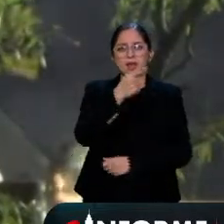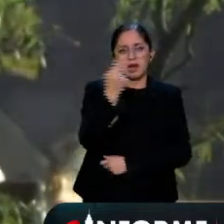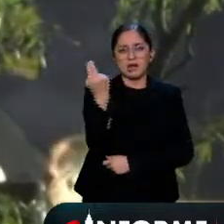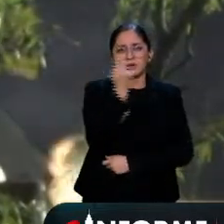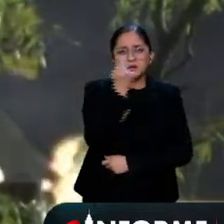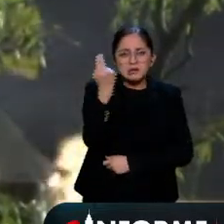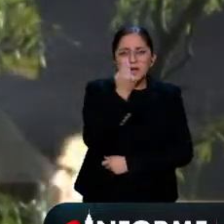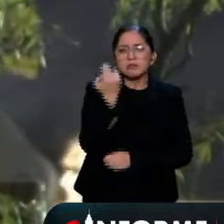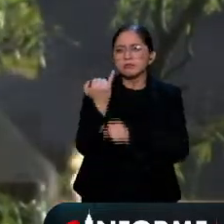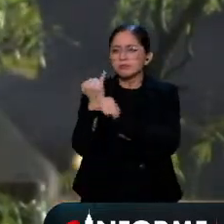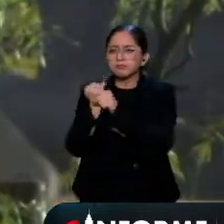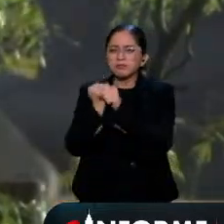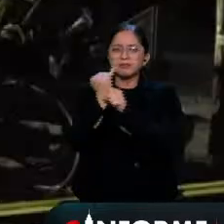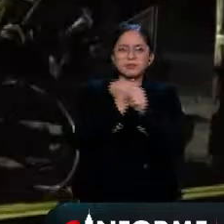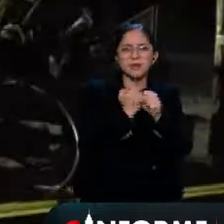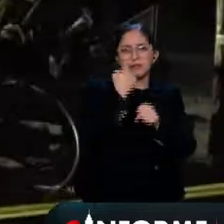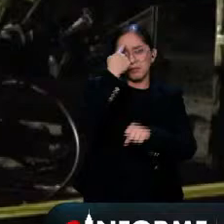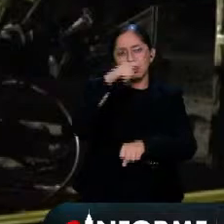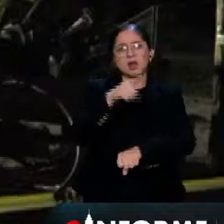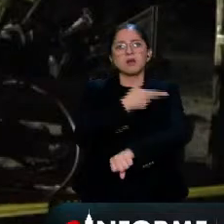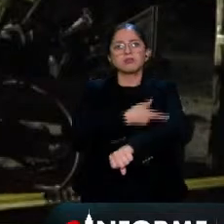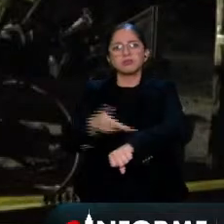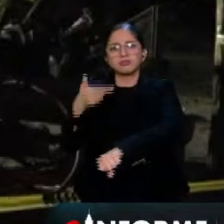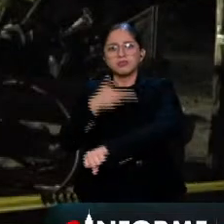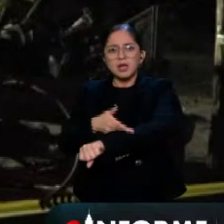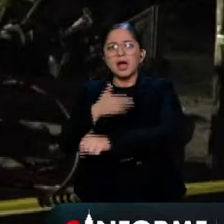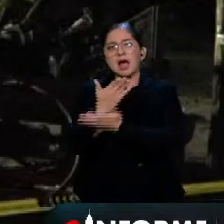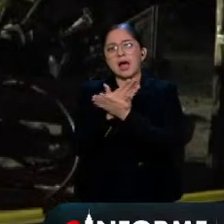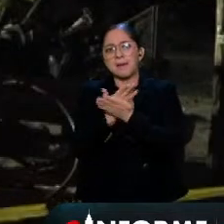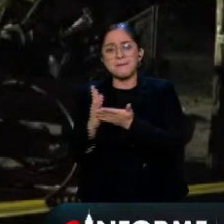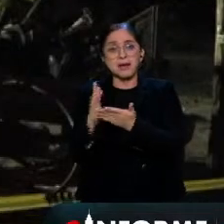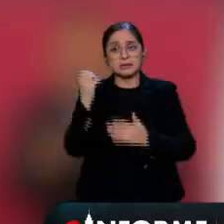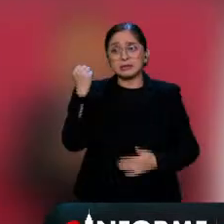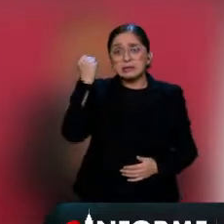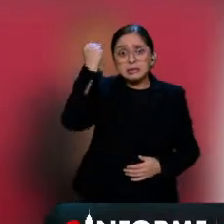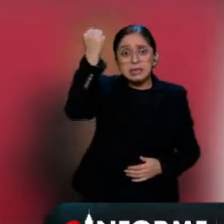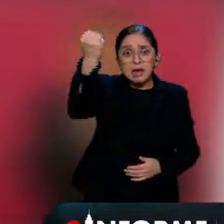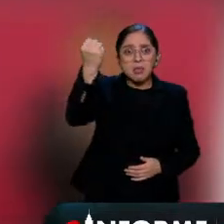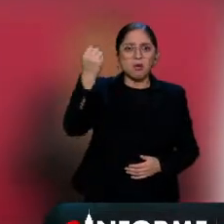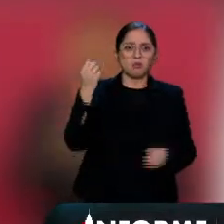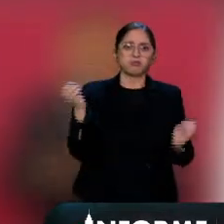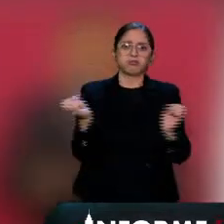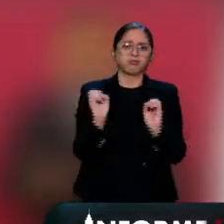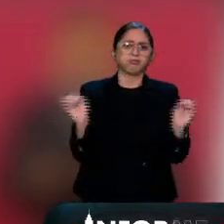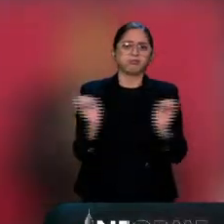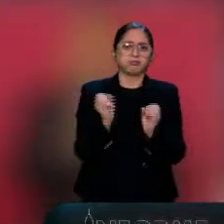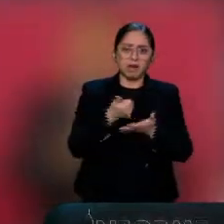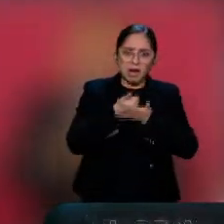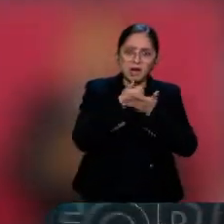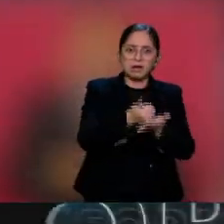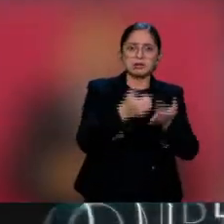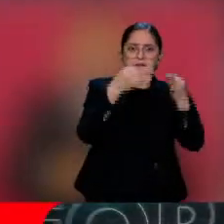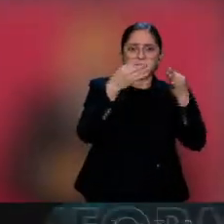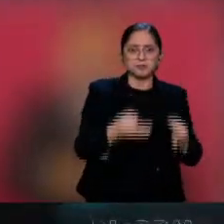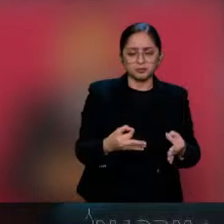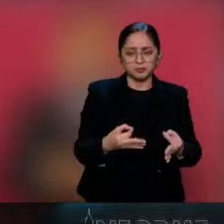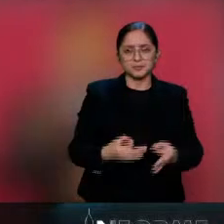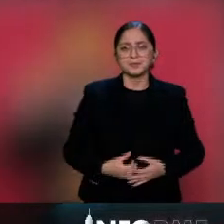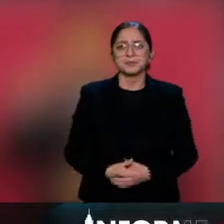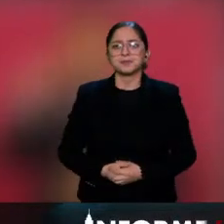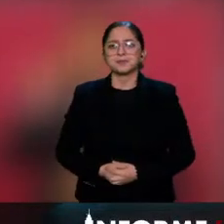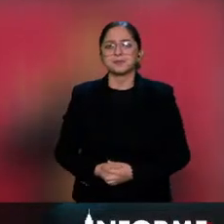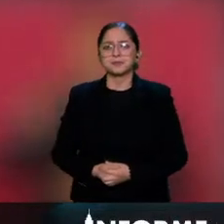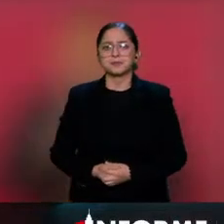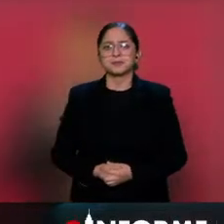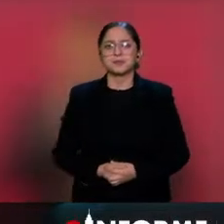verificar sus condiciones de funcionamiento, además de que los sindicatos no ayudan. No se permite que entren sindicatos